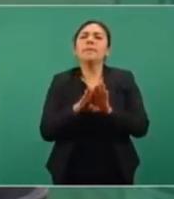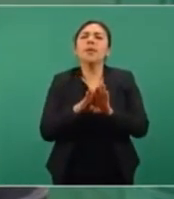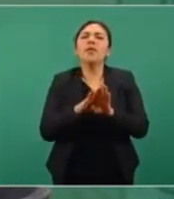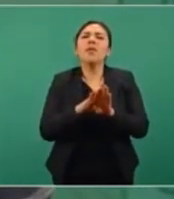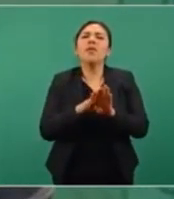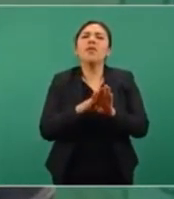embarazadas. Gracias. Gracias.